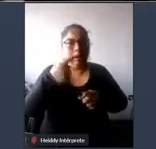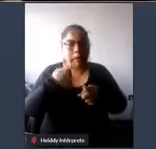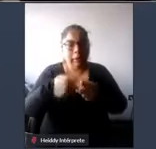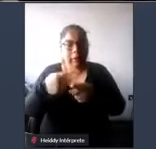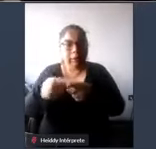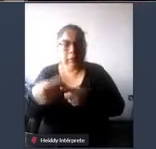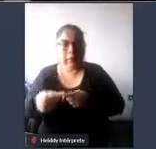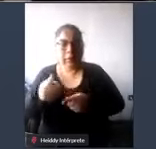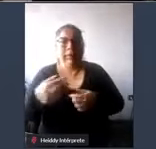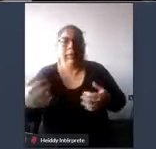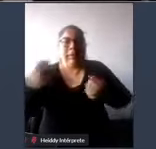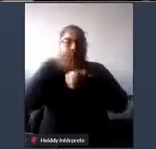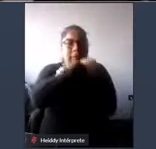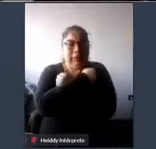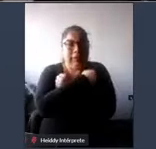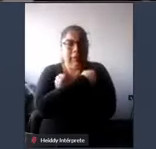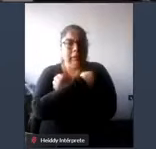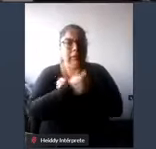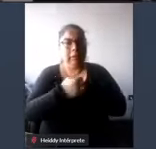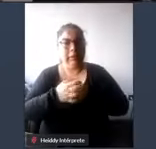abrazar la diversidad